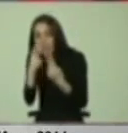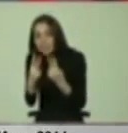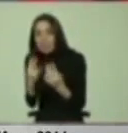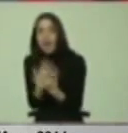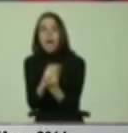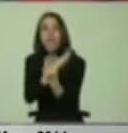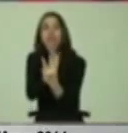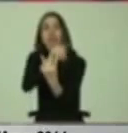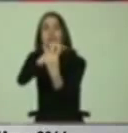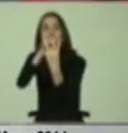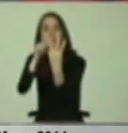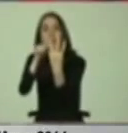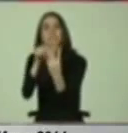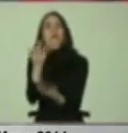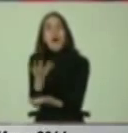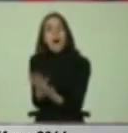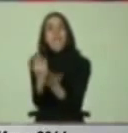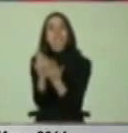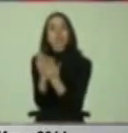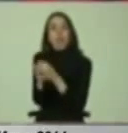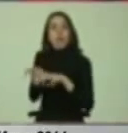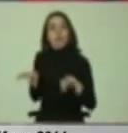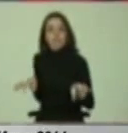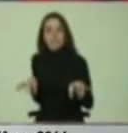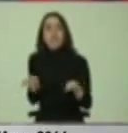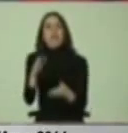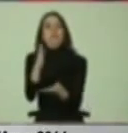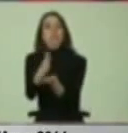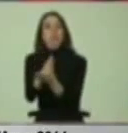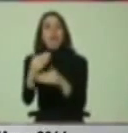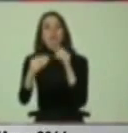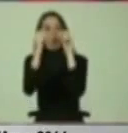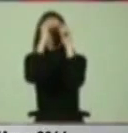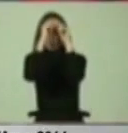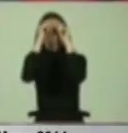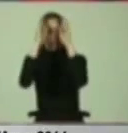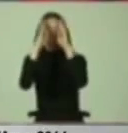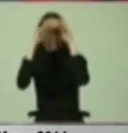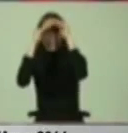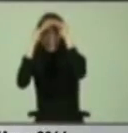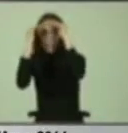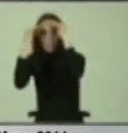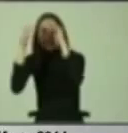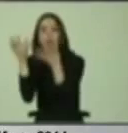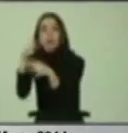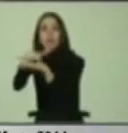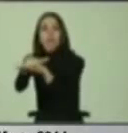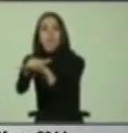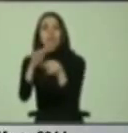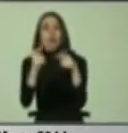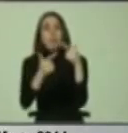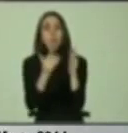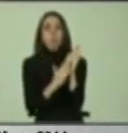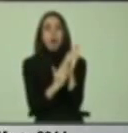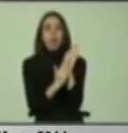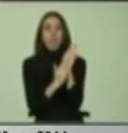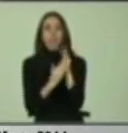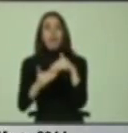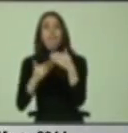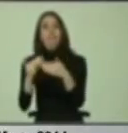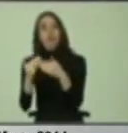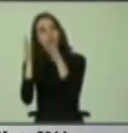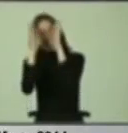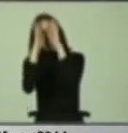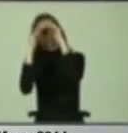tres. Tenemos todavía escuelas segregadas, tenemos escuelas que funcionan desde un paradigma de integración y políticas que están funcionando más